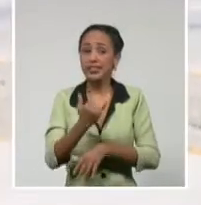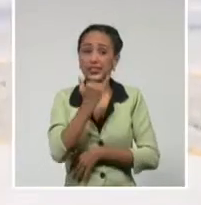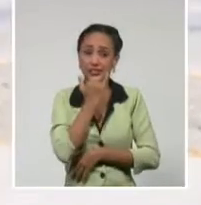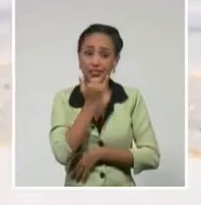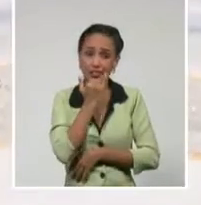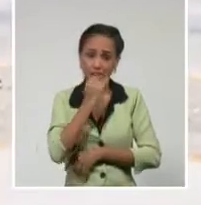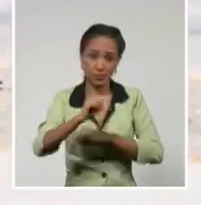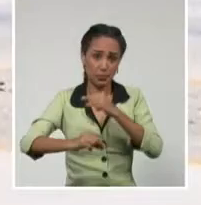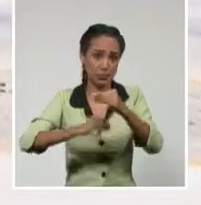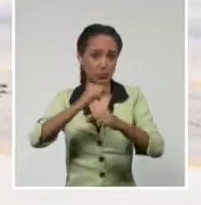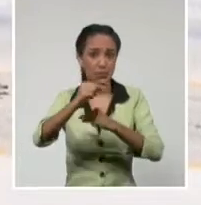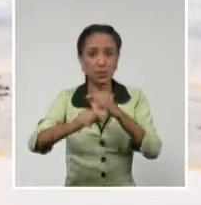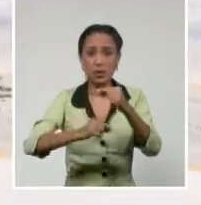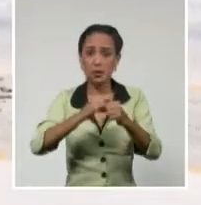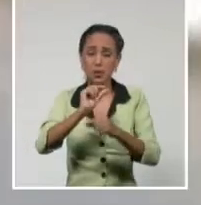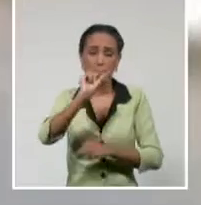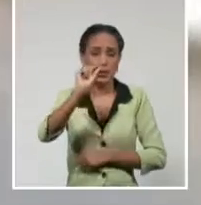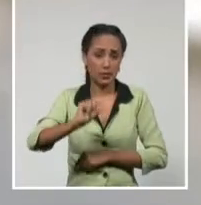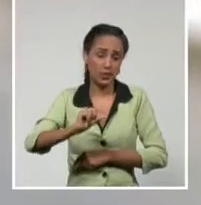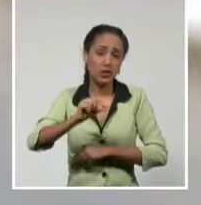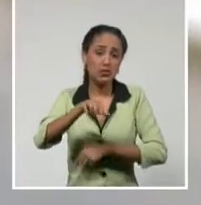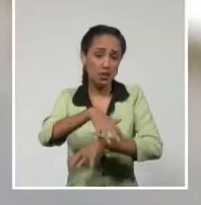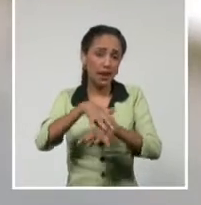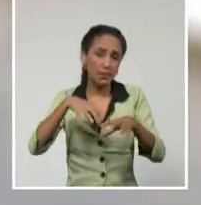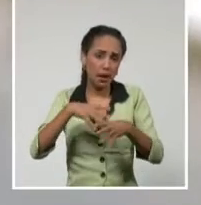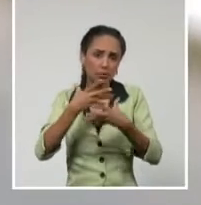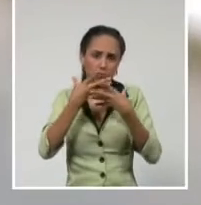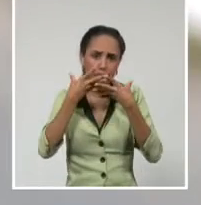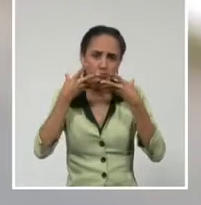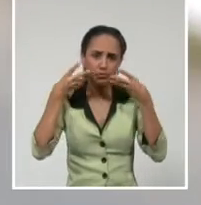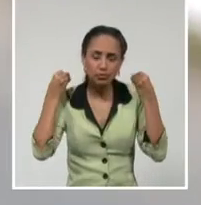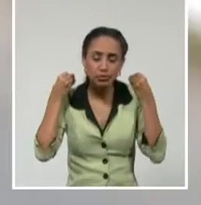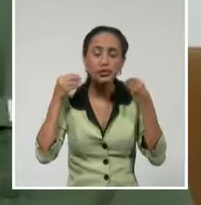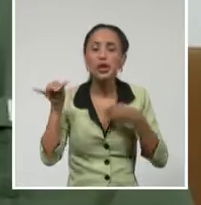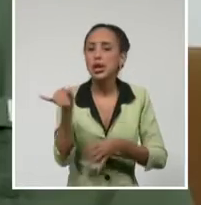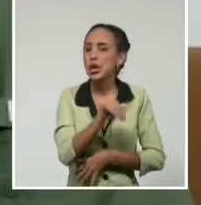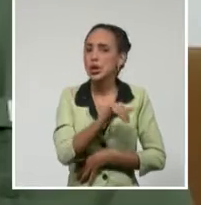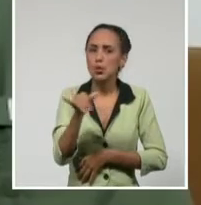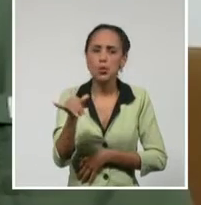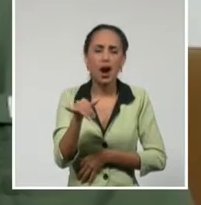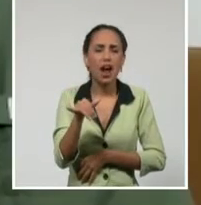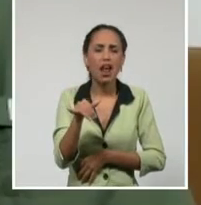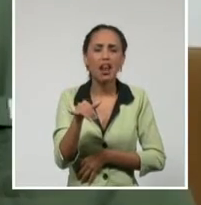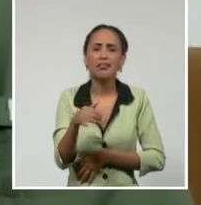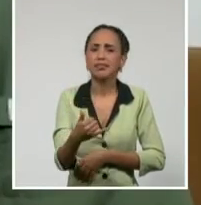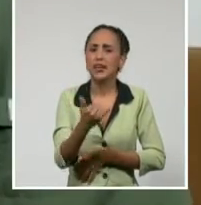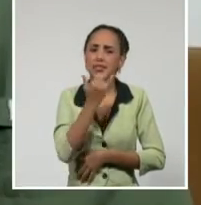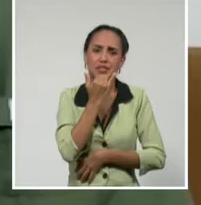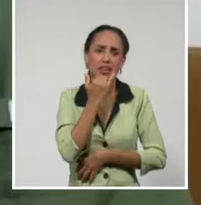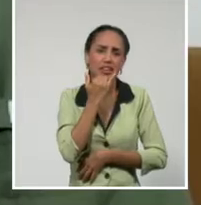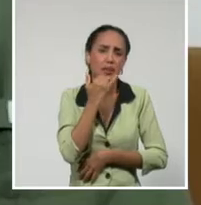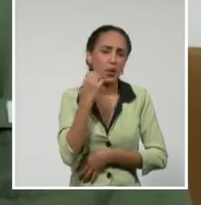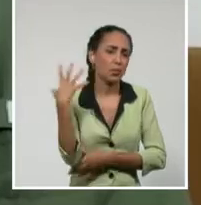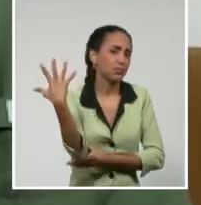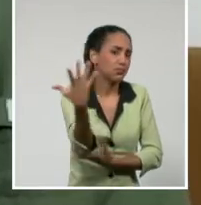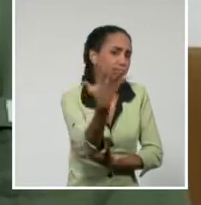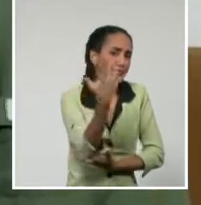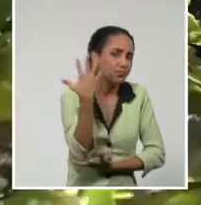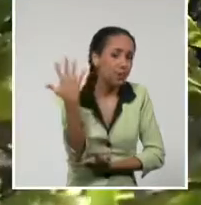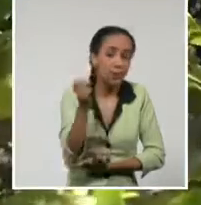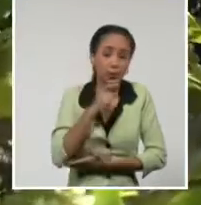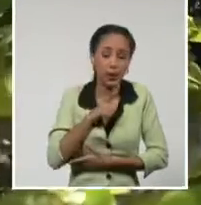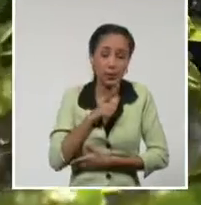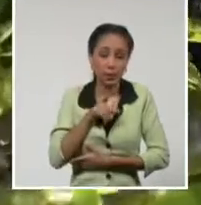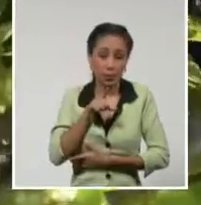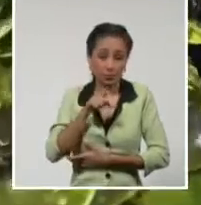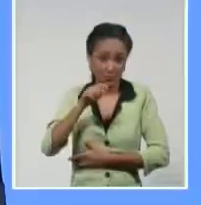depauperado estado de conservación. También se destruye el hábitat de las especies, pues muchas veces para capturar los pichones,